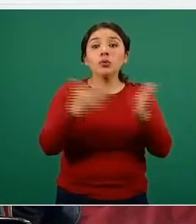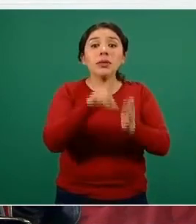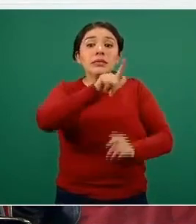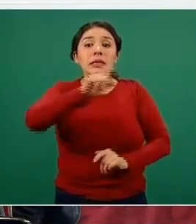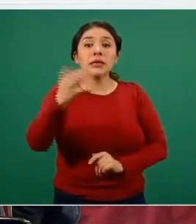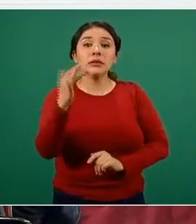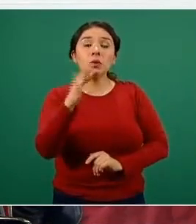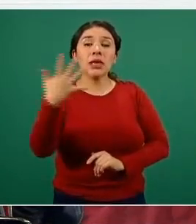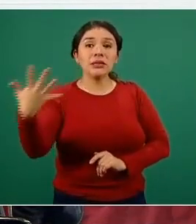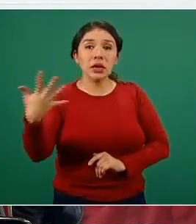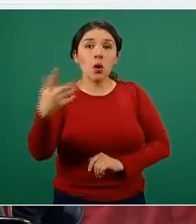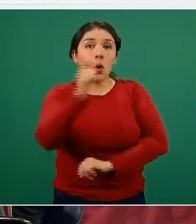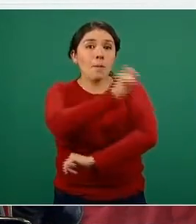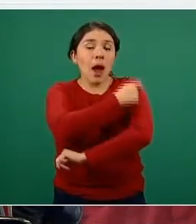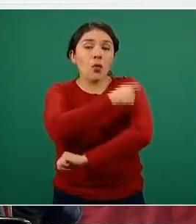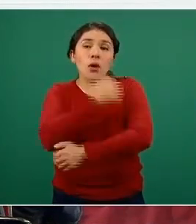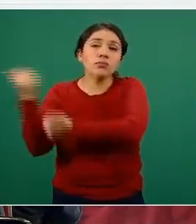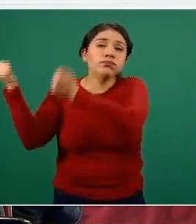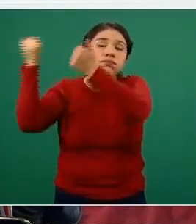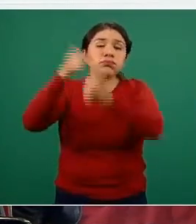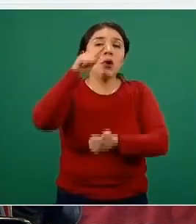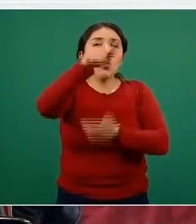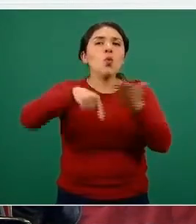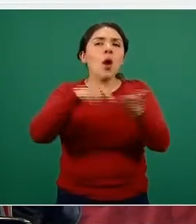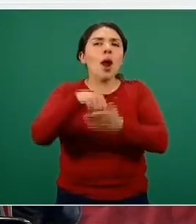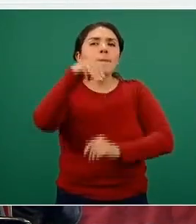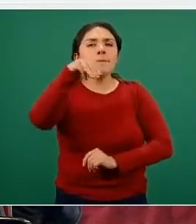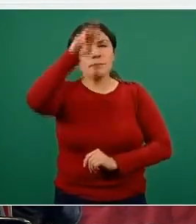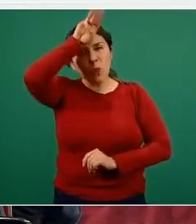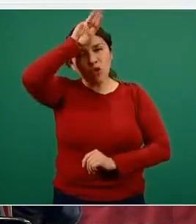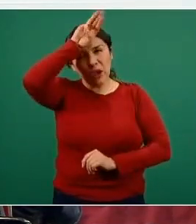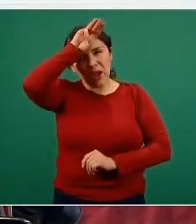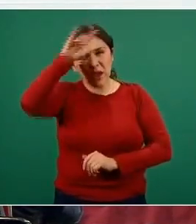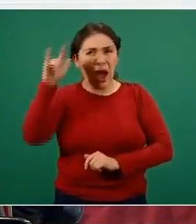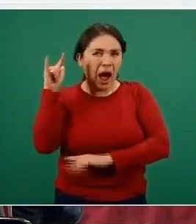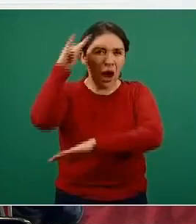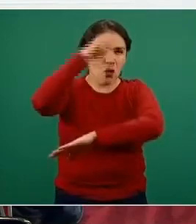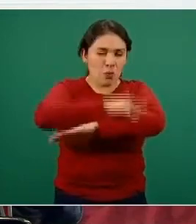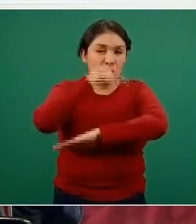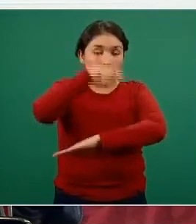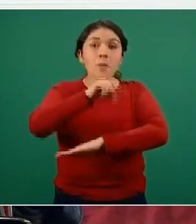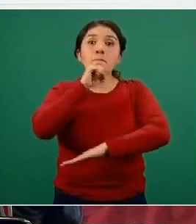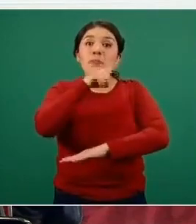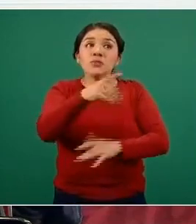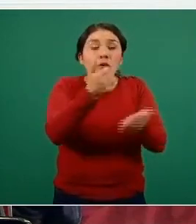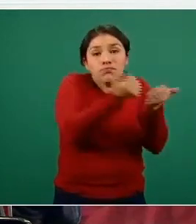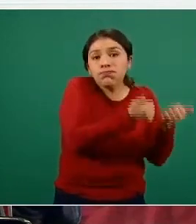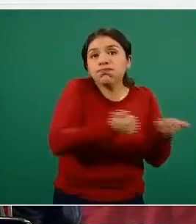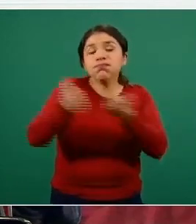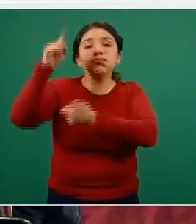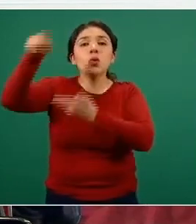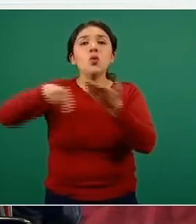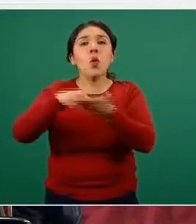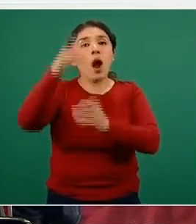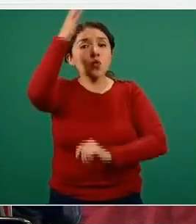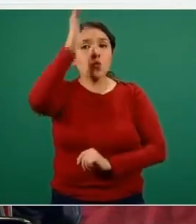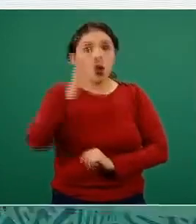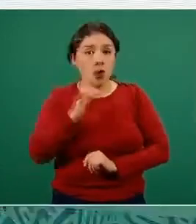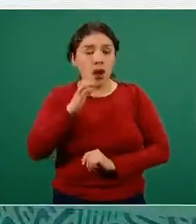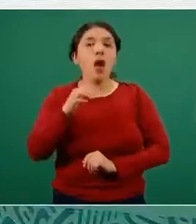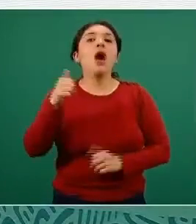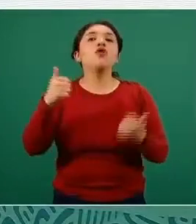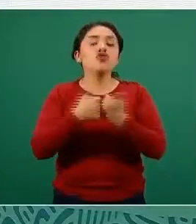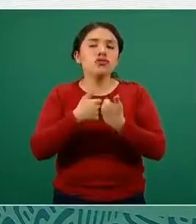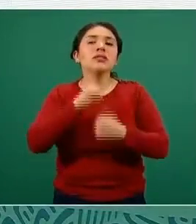y cinco dosis al aeropuerto de Monterrey, mismas que fueron desplazadas íntegramente a Coahuila por la